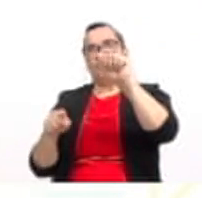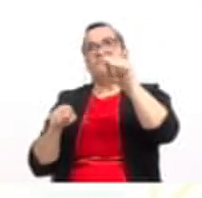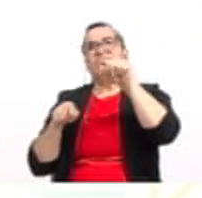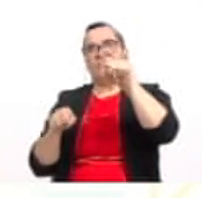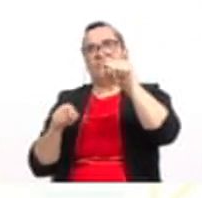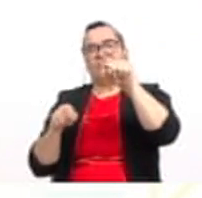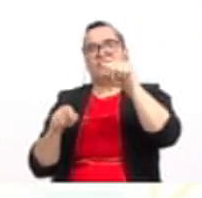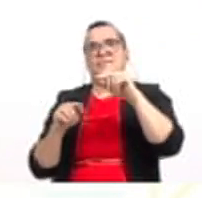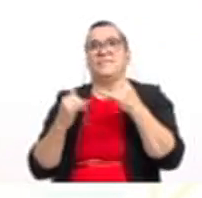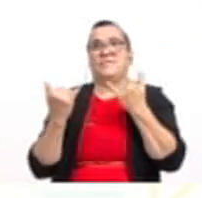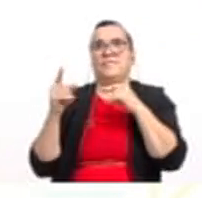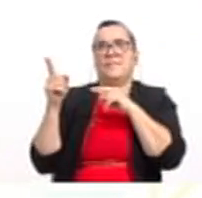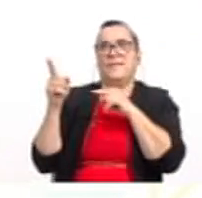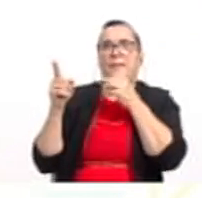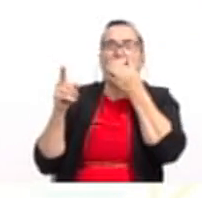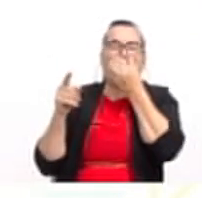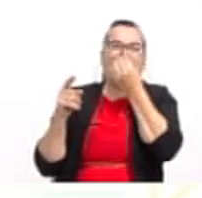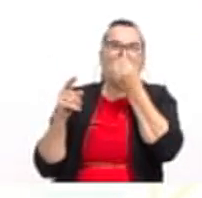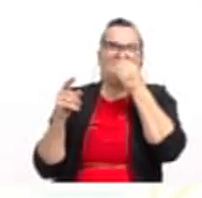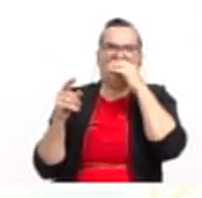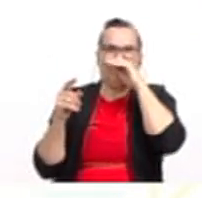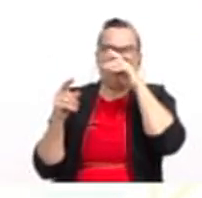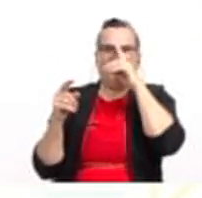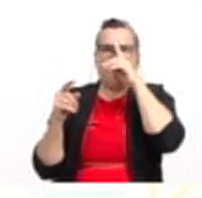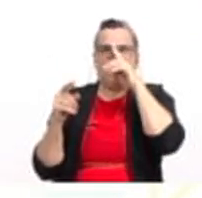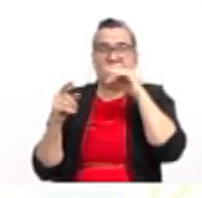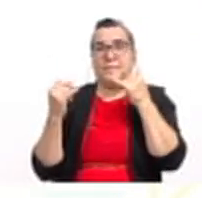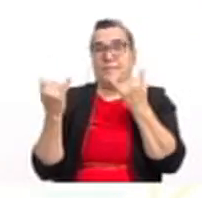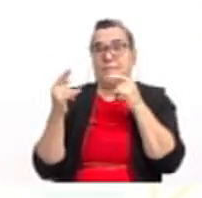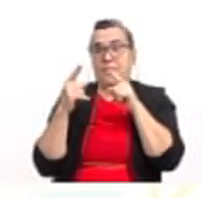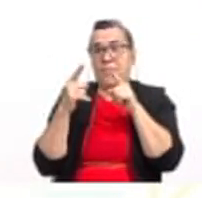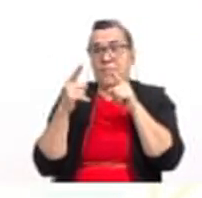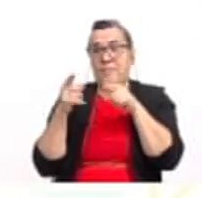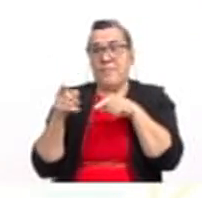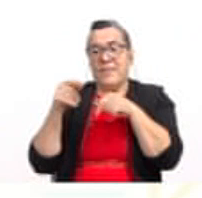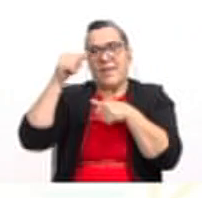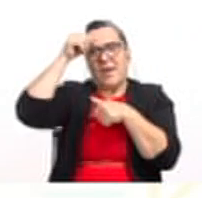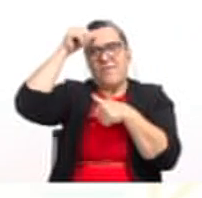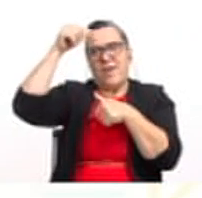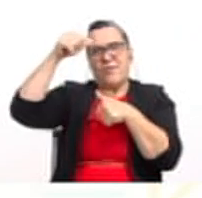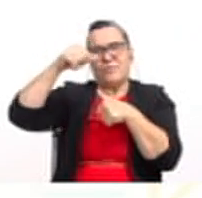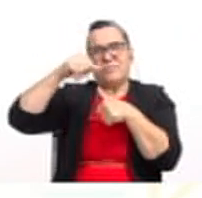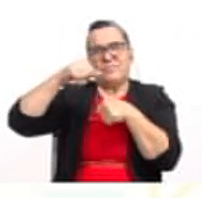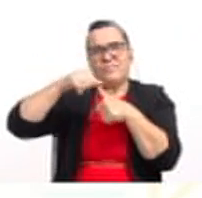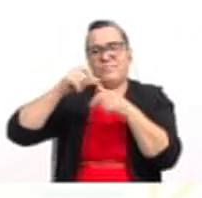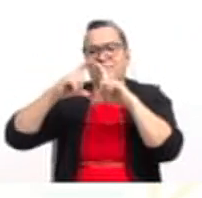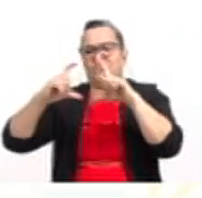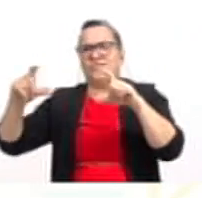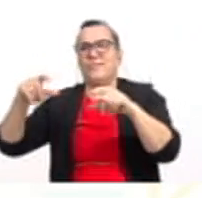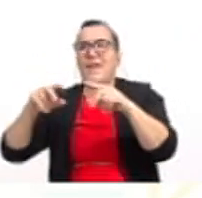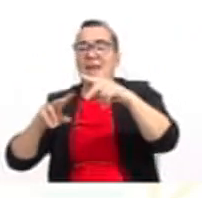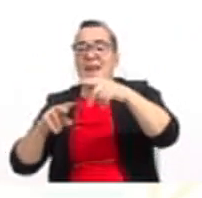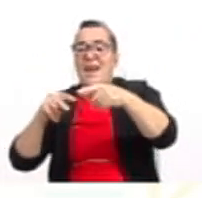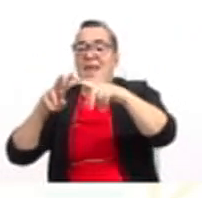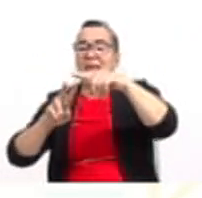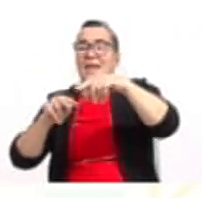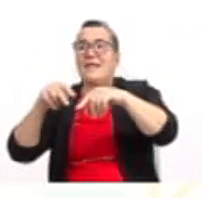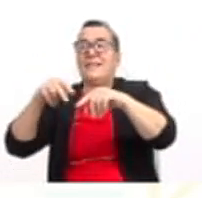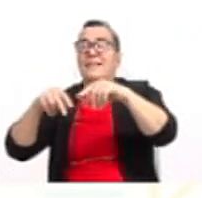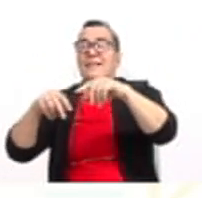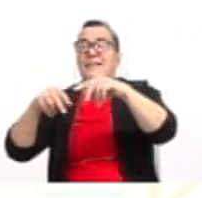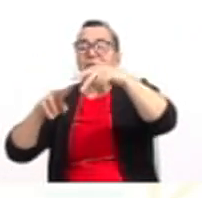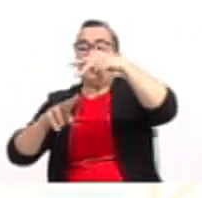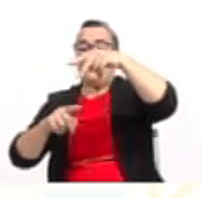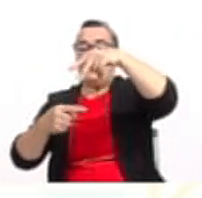Entonces obtenemos la siguiente expresión. Ahora, recordemos que el discriminante es b al cuadrado